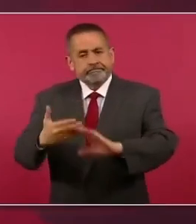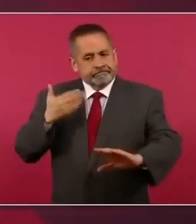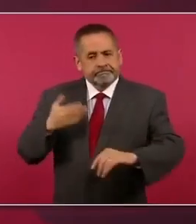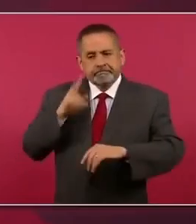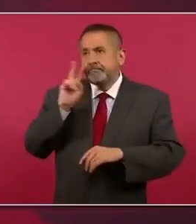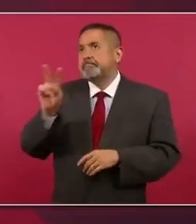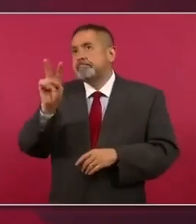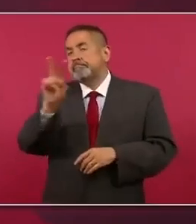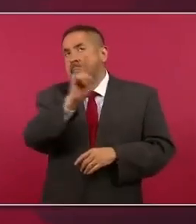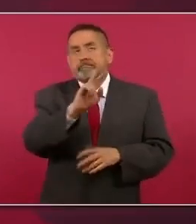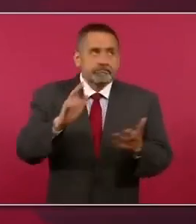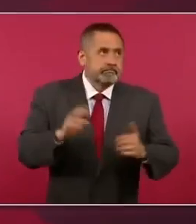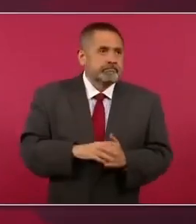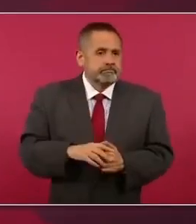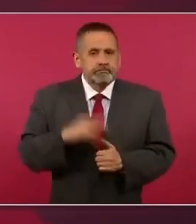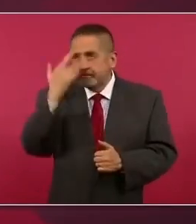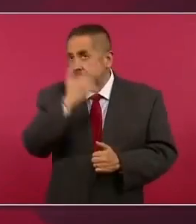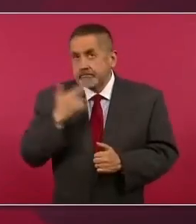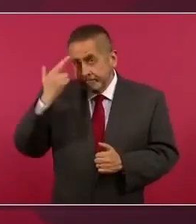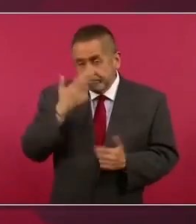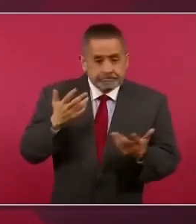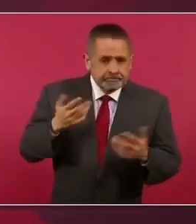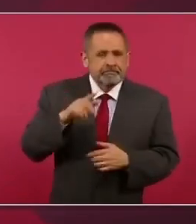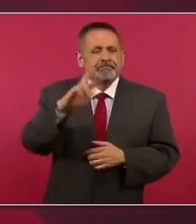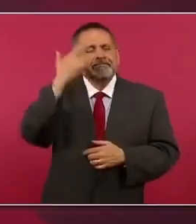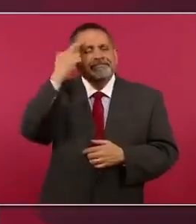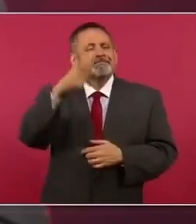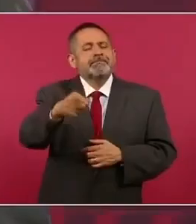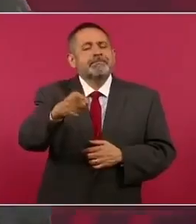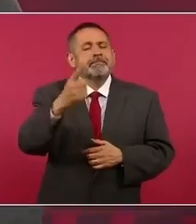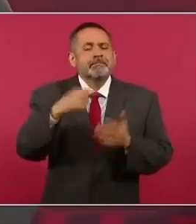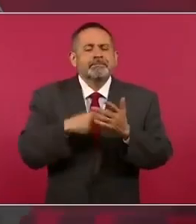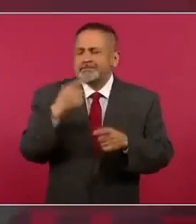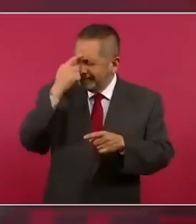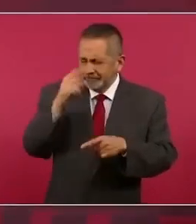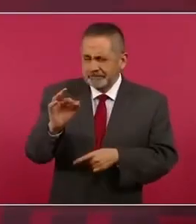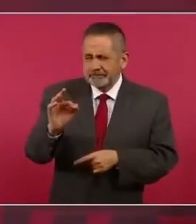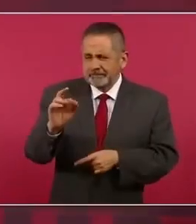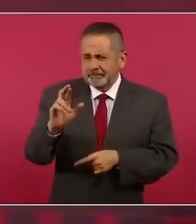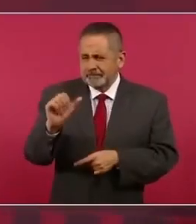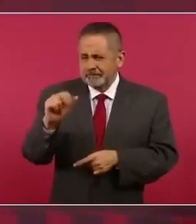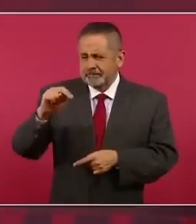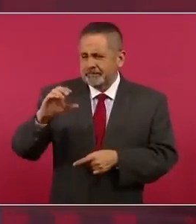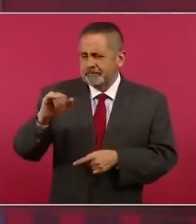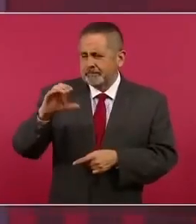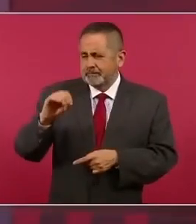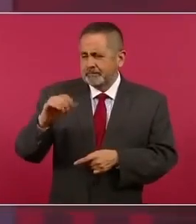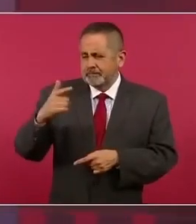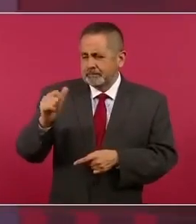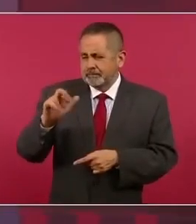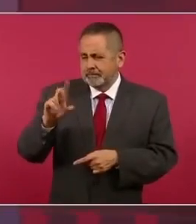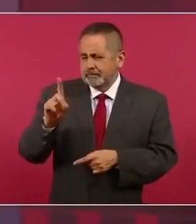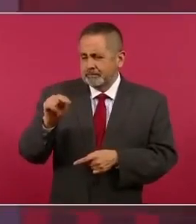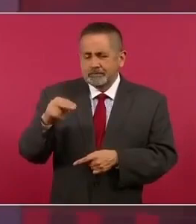me acuerdo que una vez Francisco Garduño es el que me ayudaba en